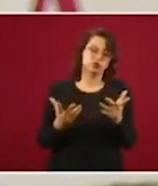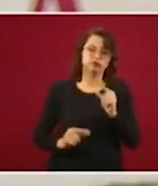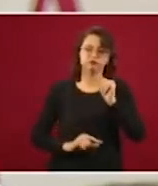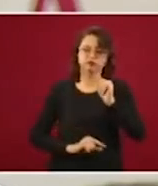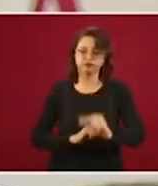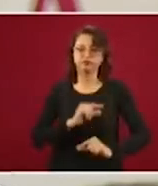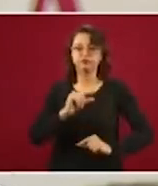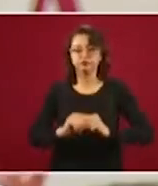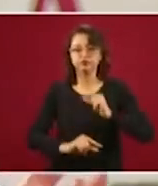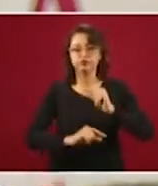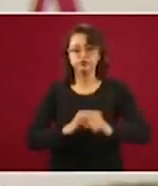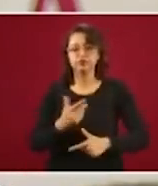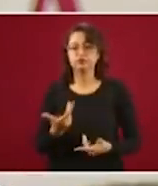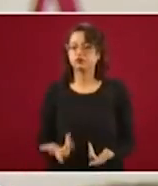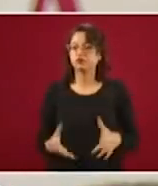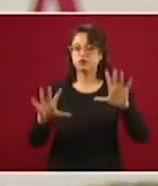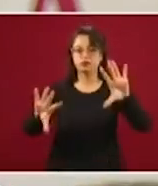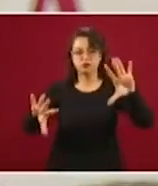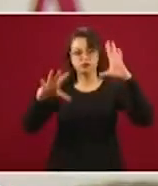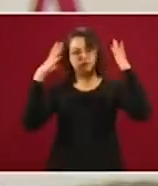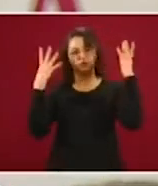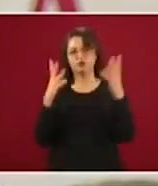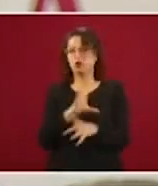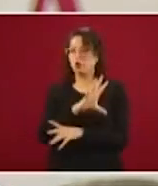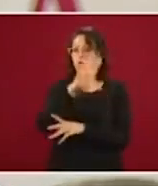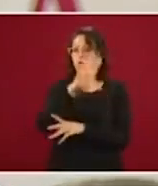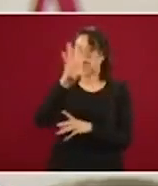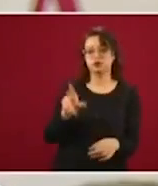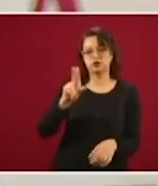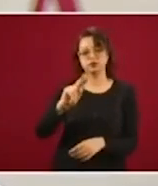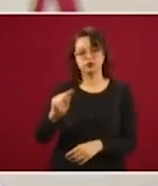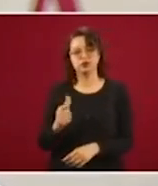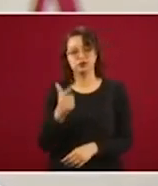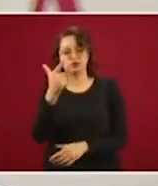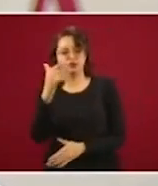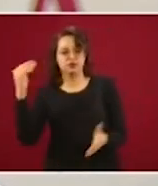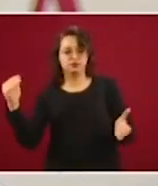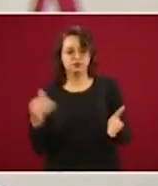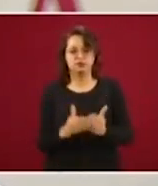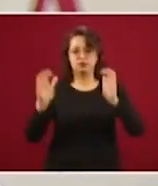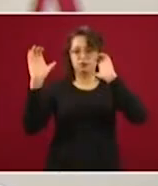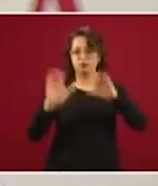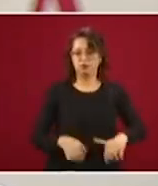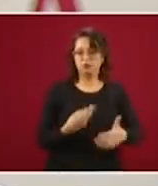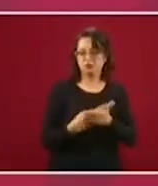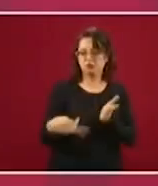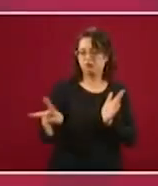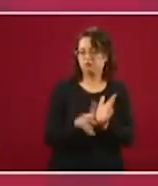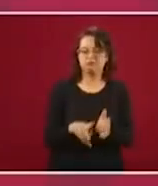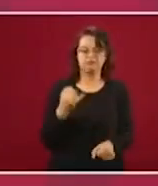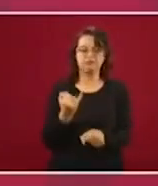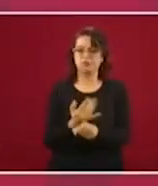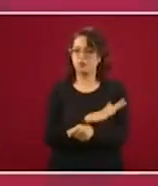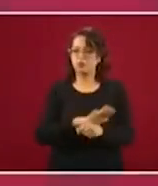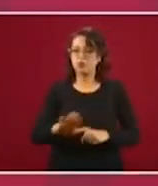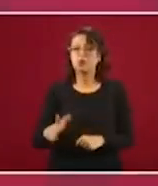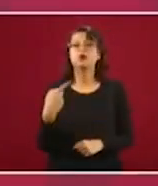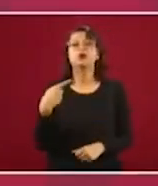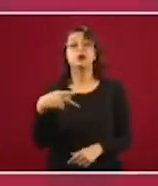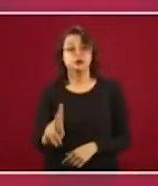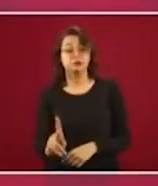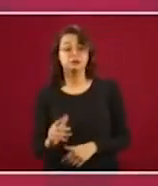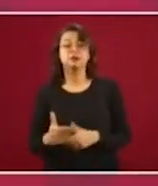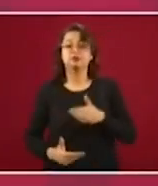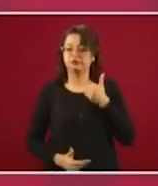no podría hacerse de la noche a la mañana para los 87 mil o más de 87 mil trabajadoras y trabajadores, pero las